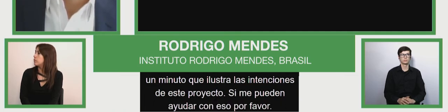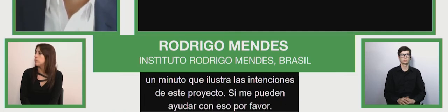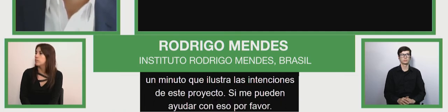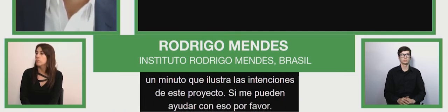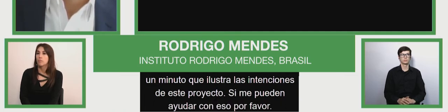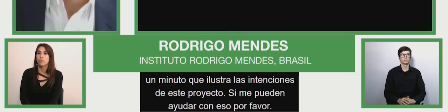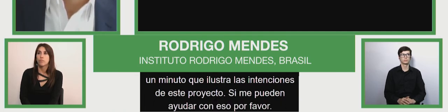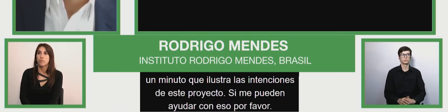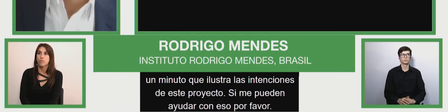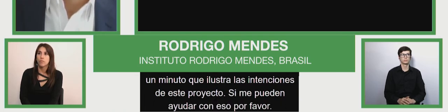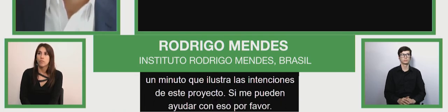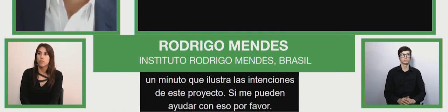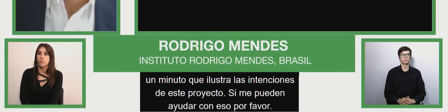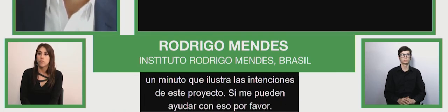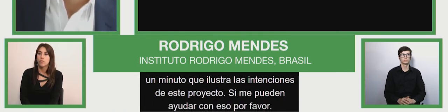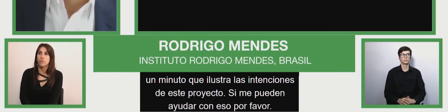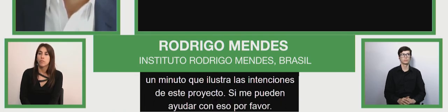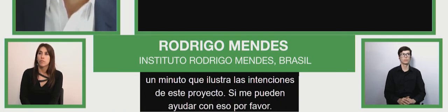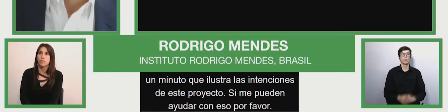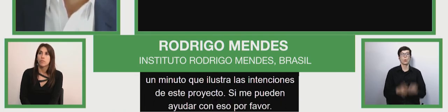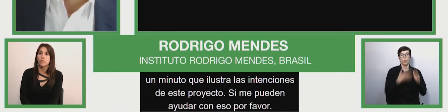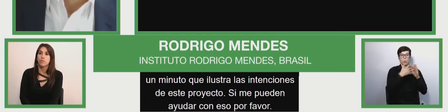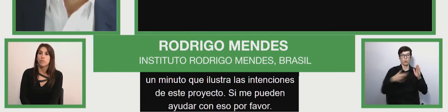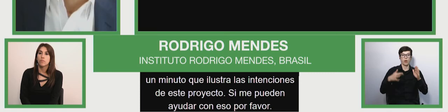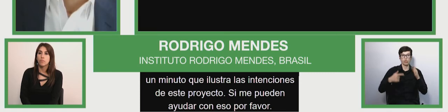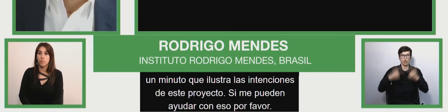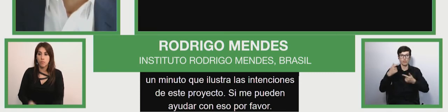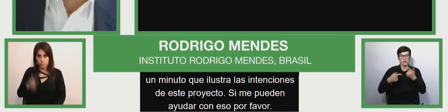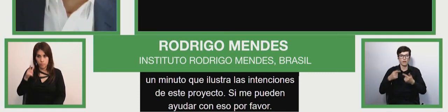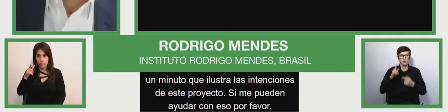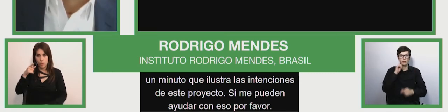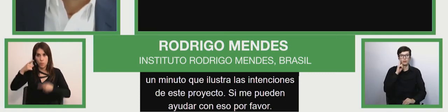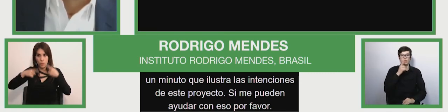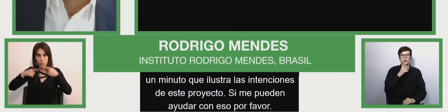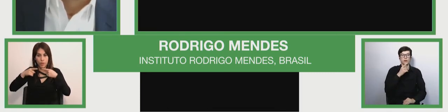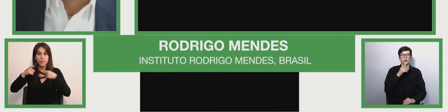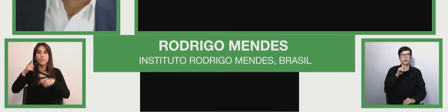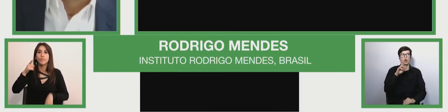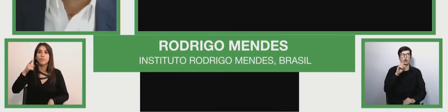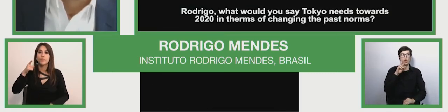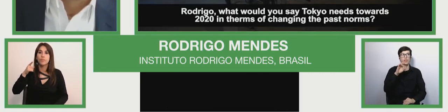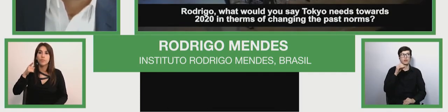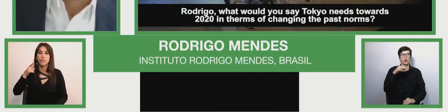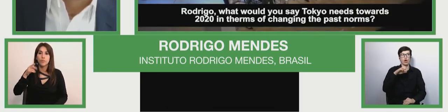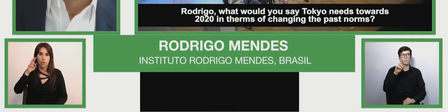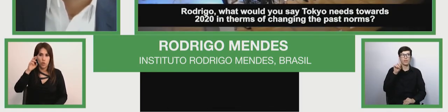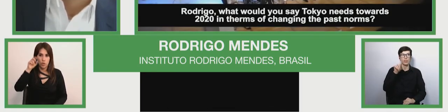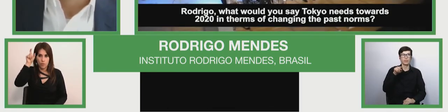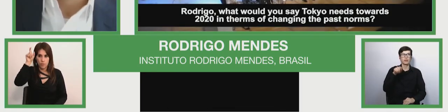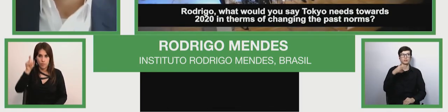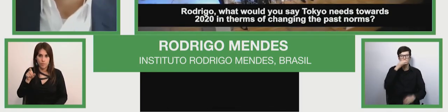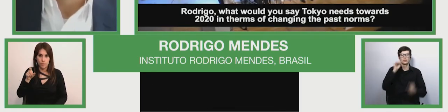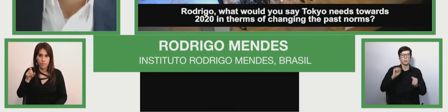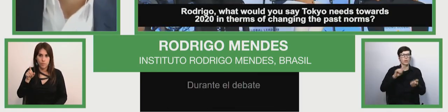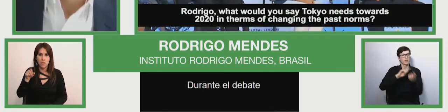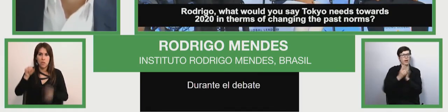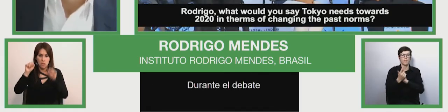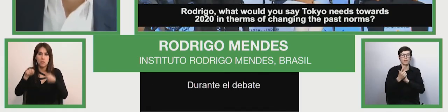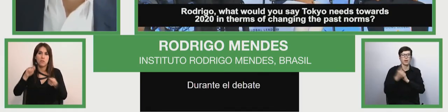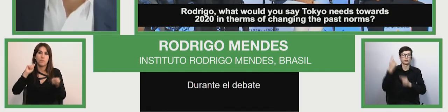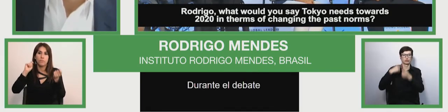durante el debate el presidente el presidente Rodrigo Julio Méndez mencionó que puede cambiar la historia de las olimpiadas para siempre